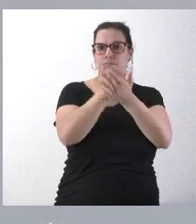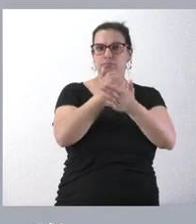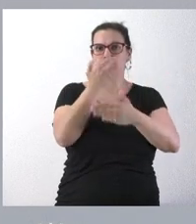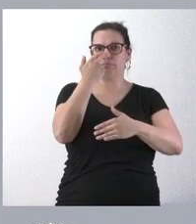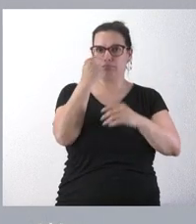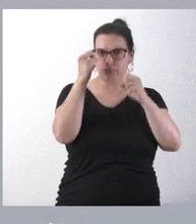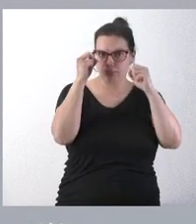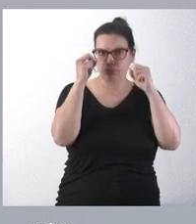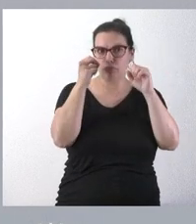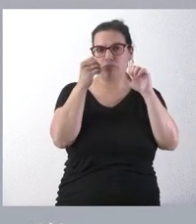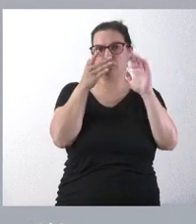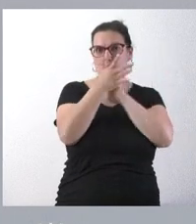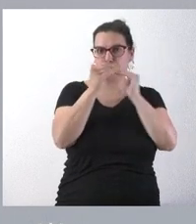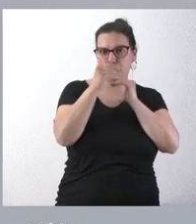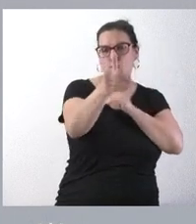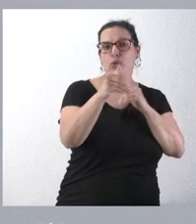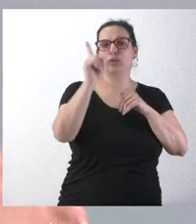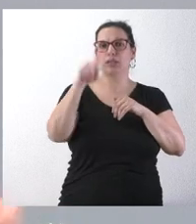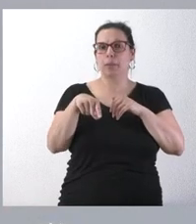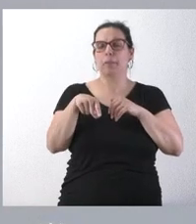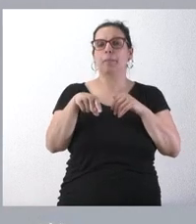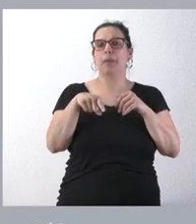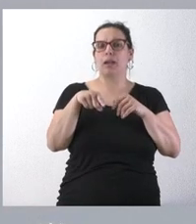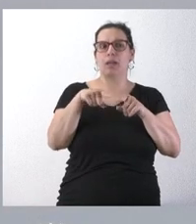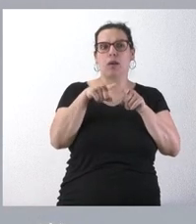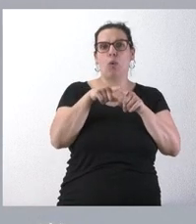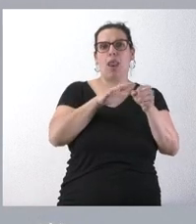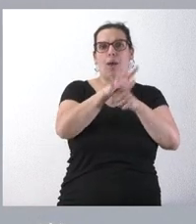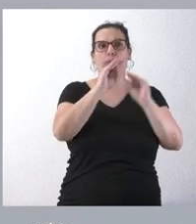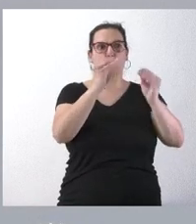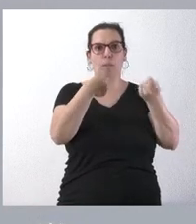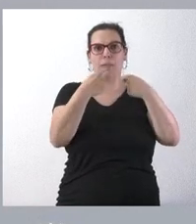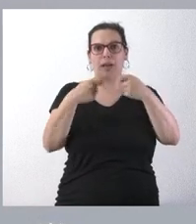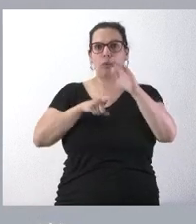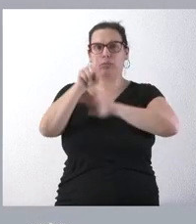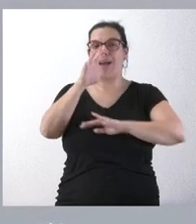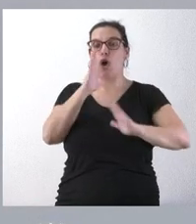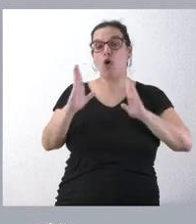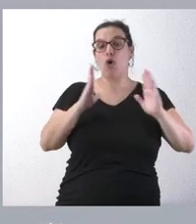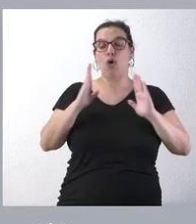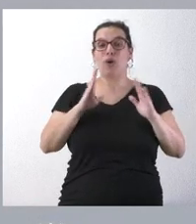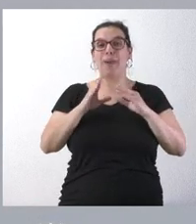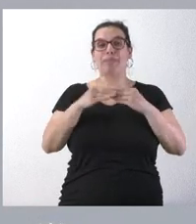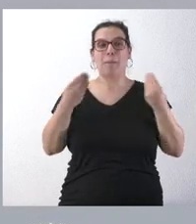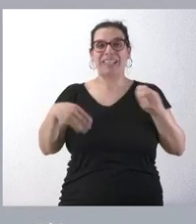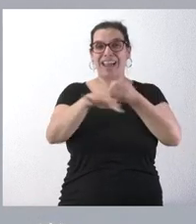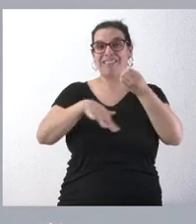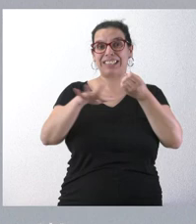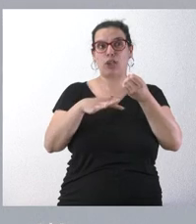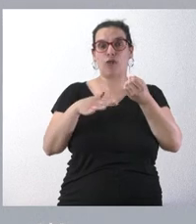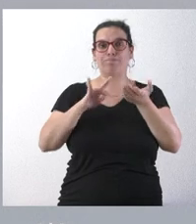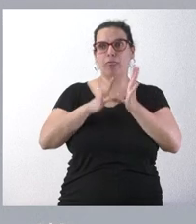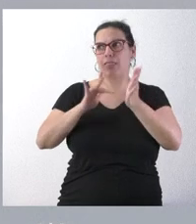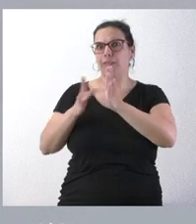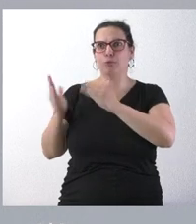en su viabilidad desde el punto de vista económico y financiero y en el nicho de mercado que ocupa. Ahora hay una dificultad de acceso a algunas materias primas y el aluminio se ha